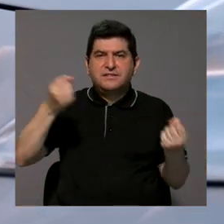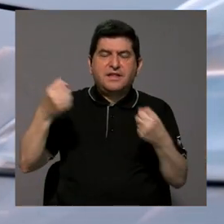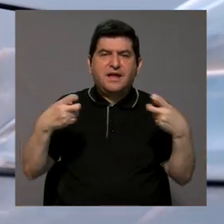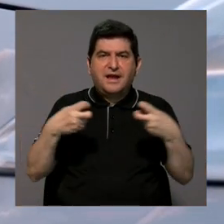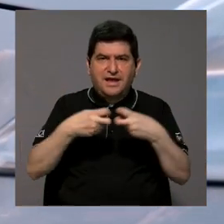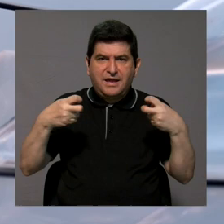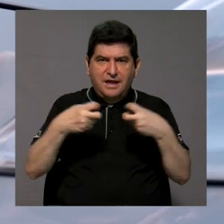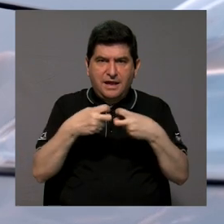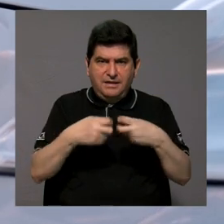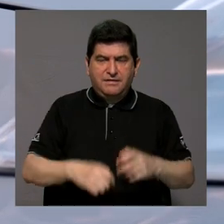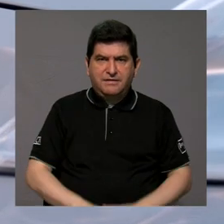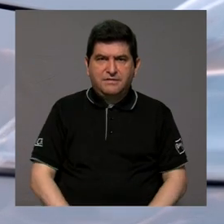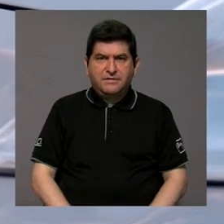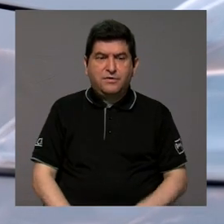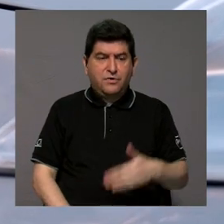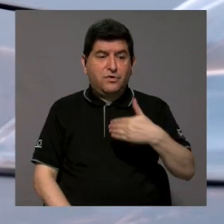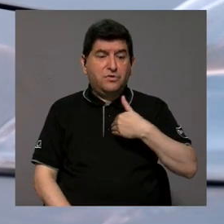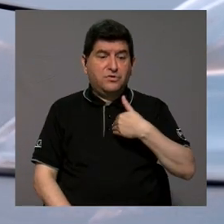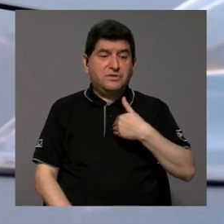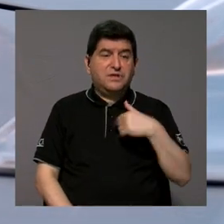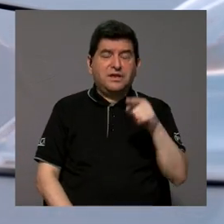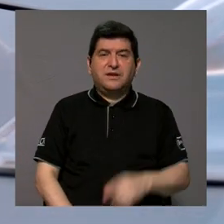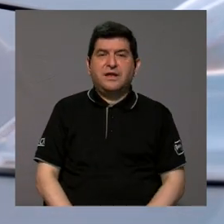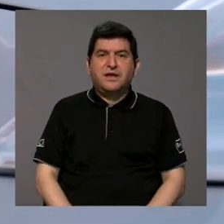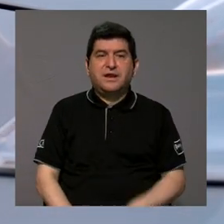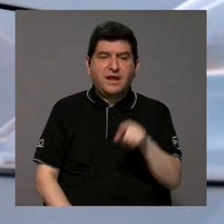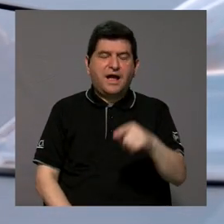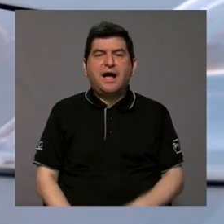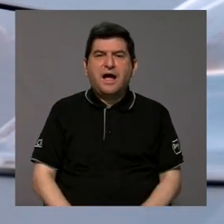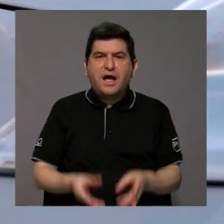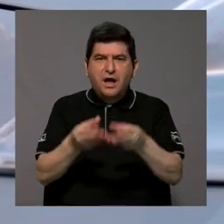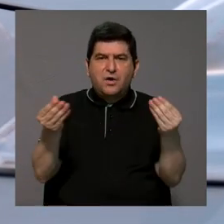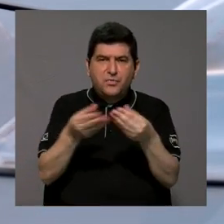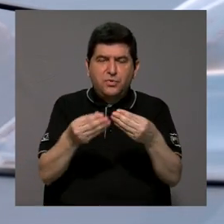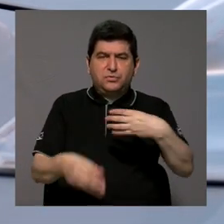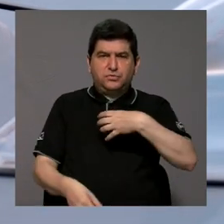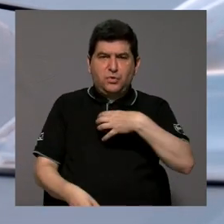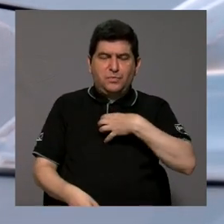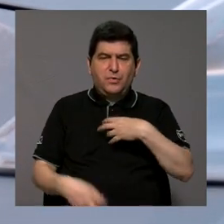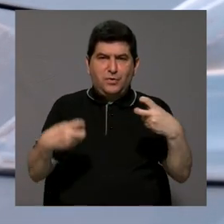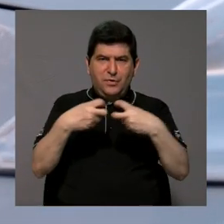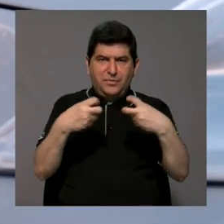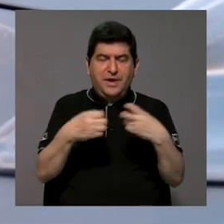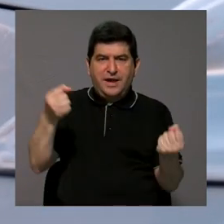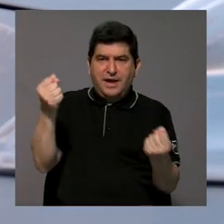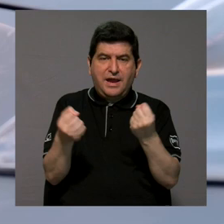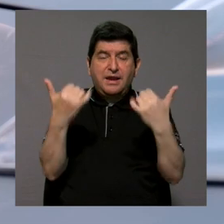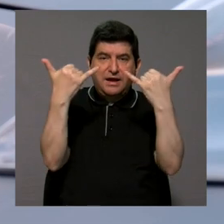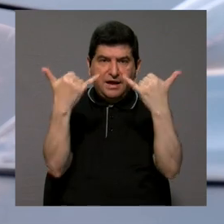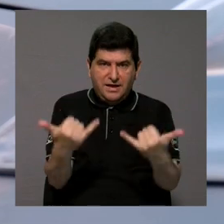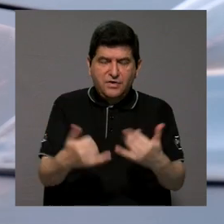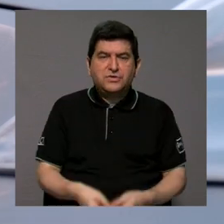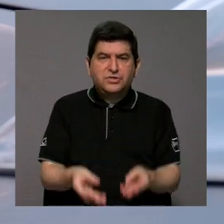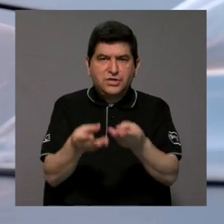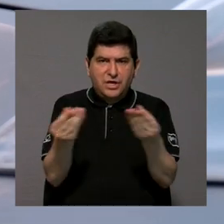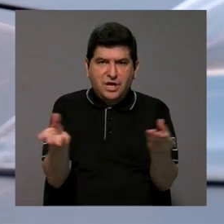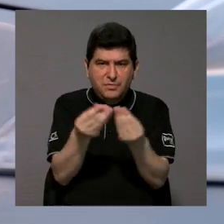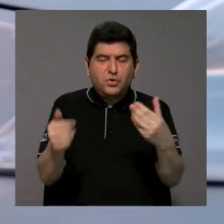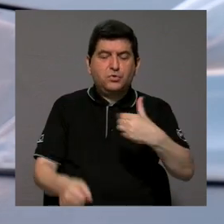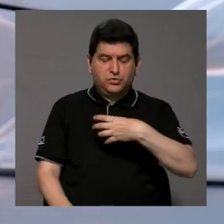porque los vehículos eléctricos tienen lo que se conoce como regeneración de electricidad llega momentos donde los vehículos están